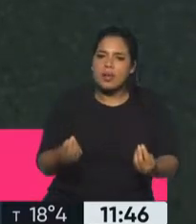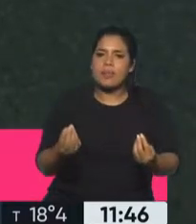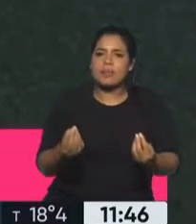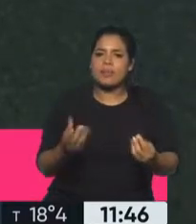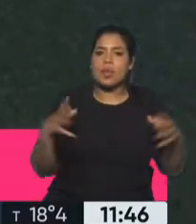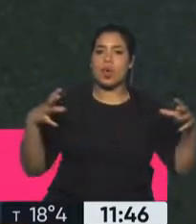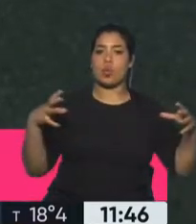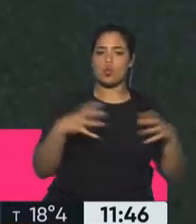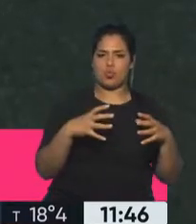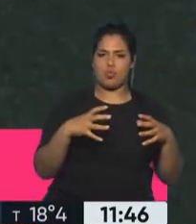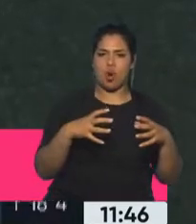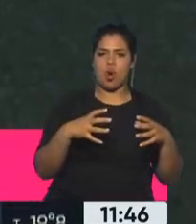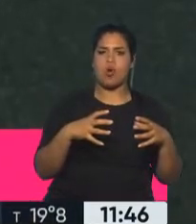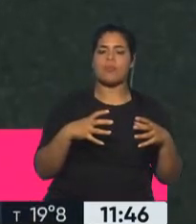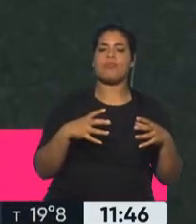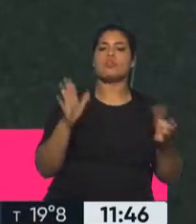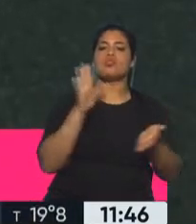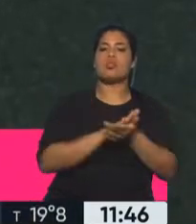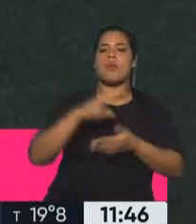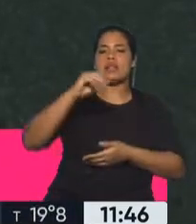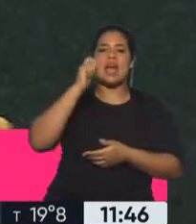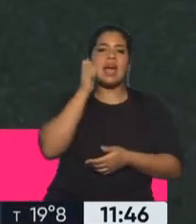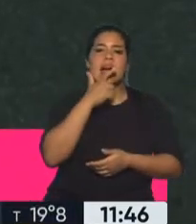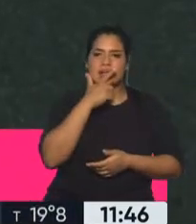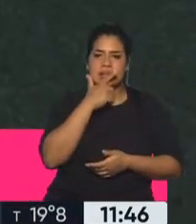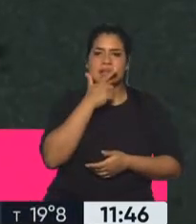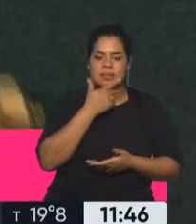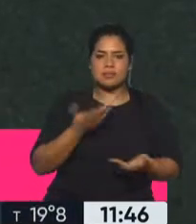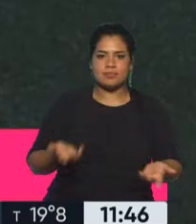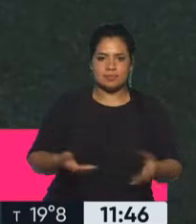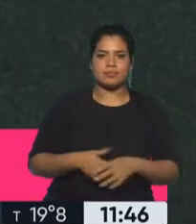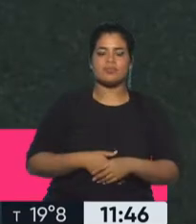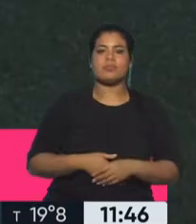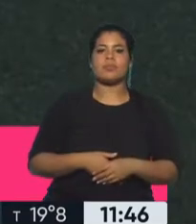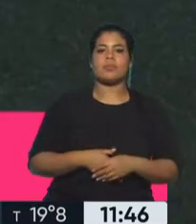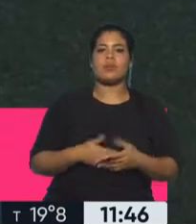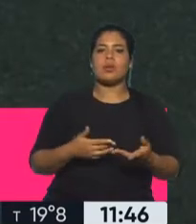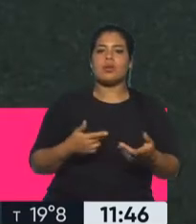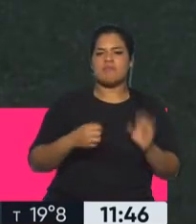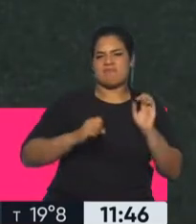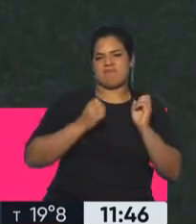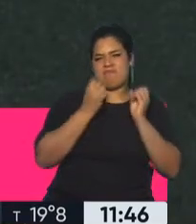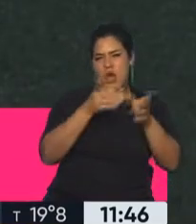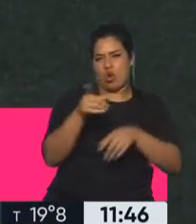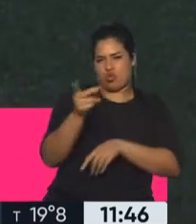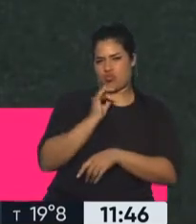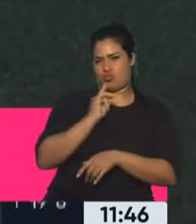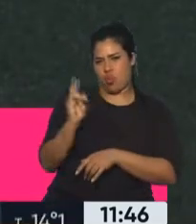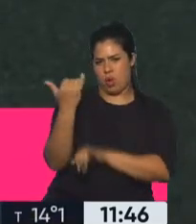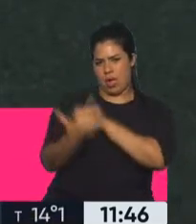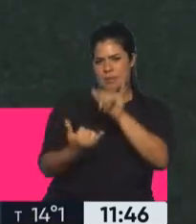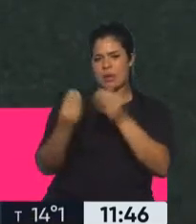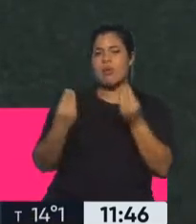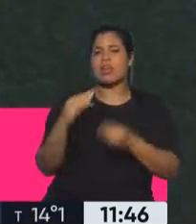grupo que se llama ¿De qué hablamos cuando hablamos de Chagas?, que intenta crear concientización sobre esta problemática, ¿no? Pero mejor que lo explique yo, que lo expliquen ellas, ¿no? ¿Por qué es